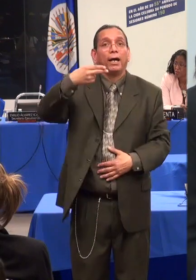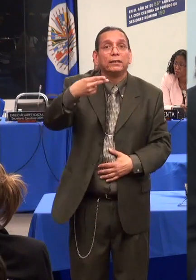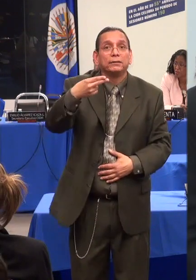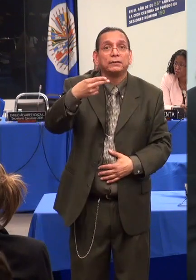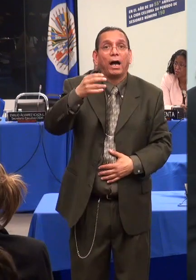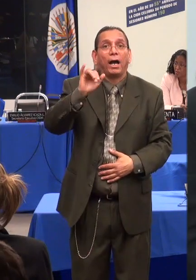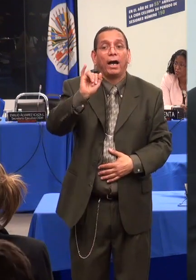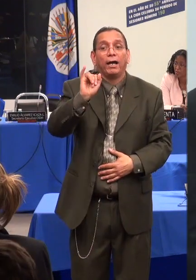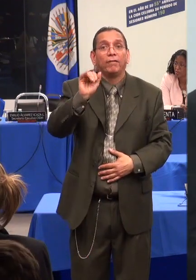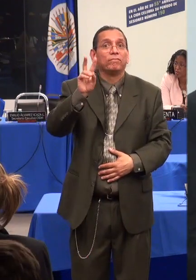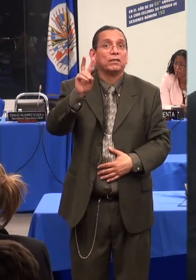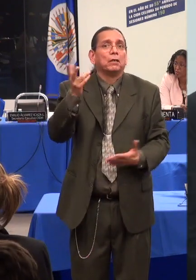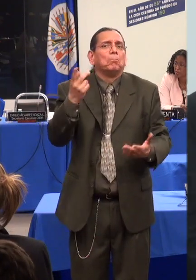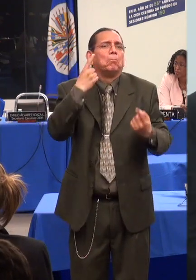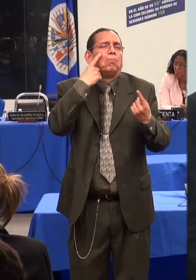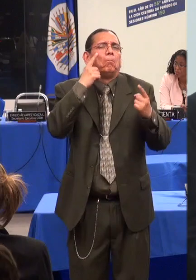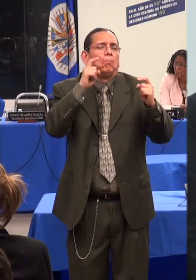intimidad.